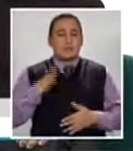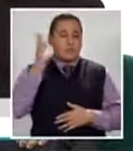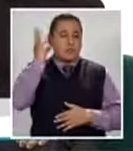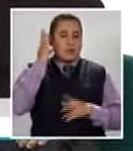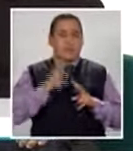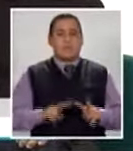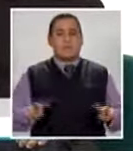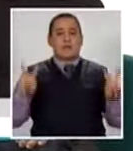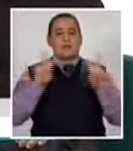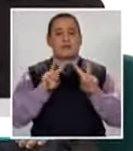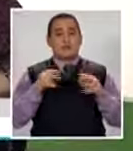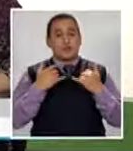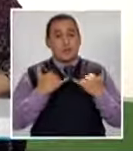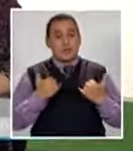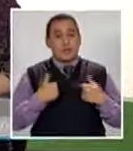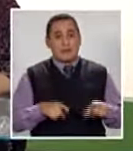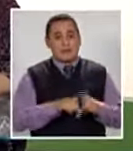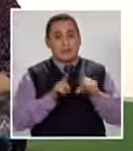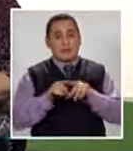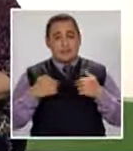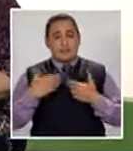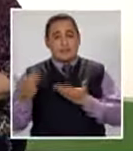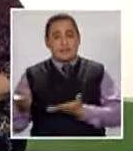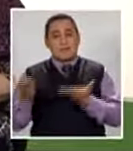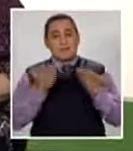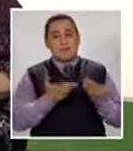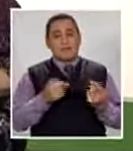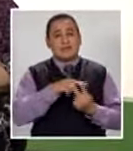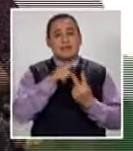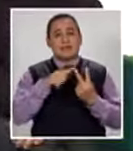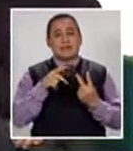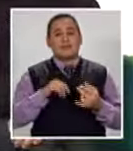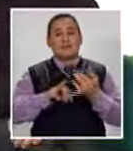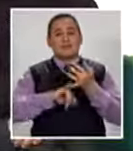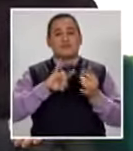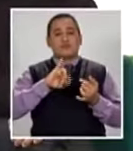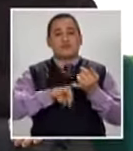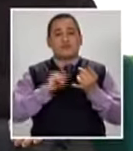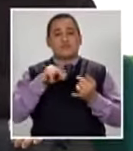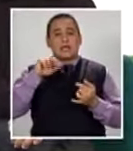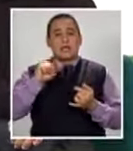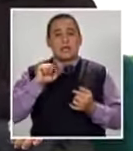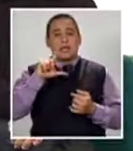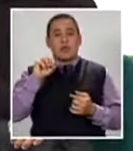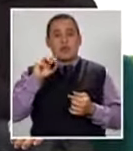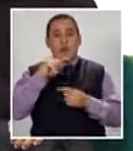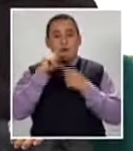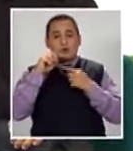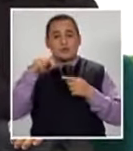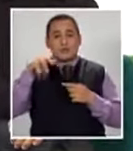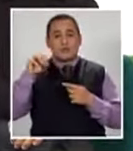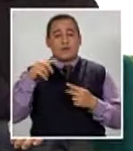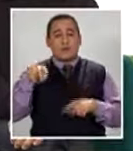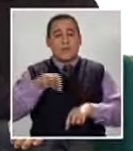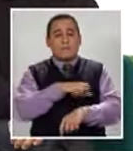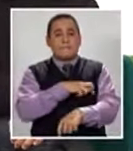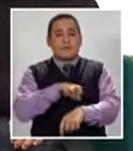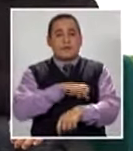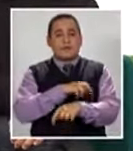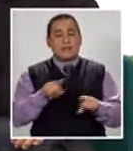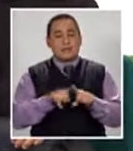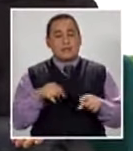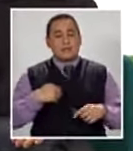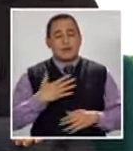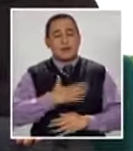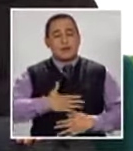Mujeres Valiosas Y hoy día tenemos otra invitada además Susana está con nosotros, Susanita Lozano Ella es poeta Estamos muy